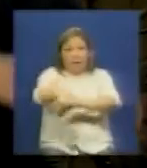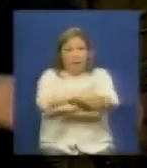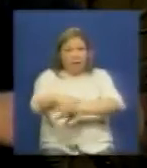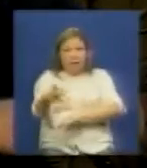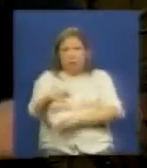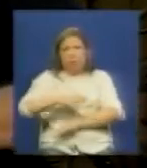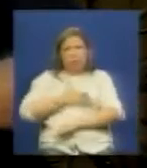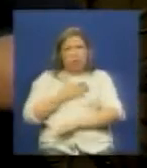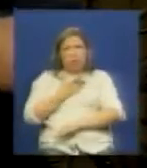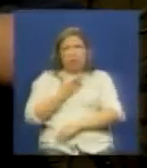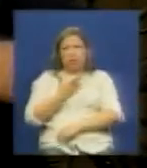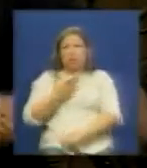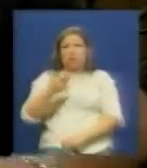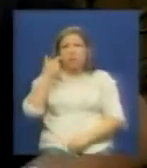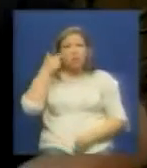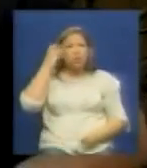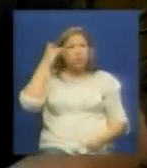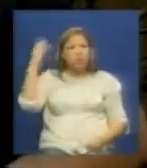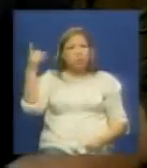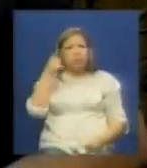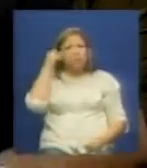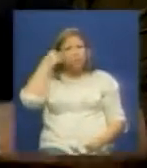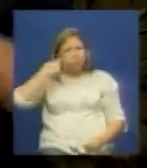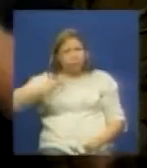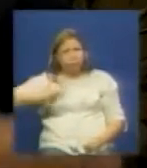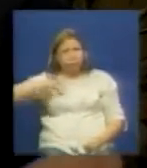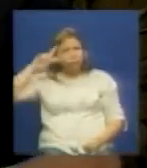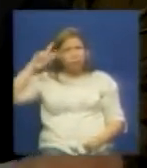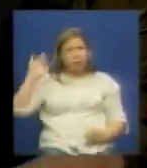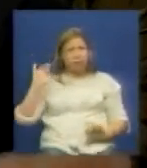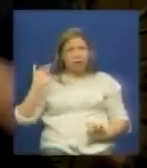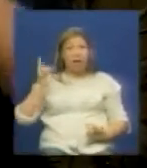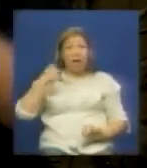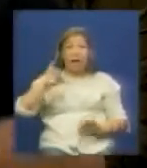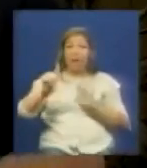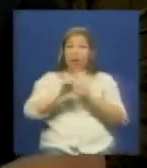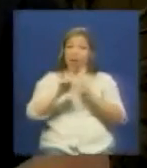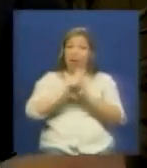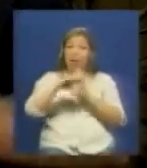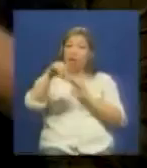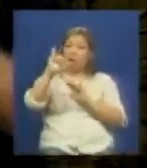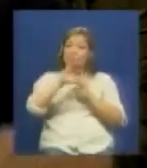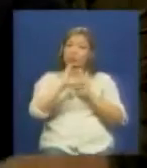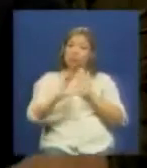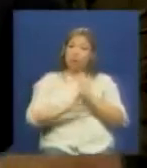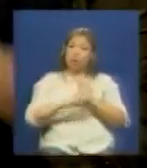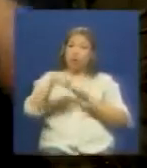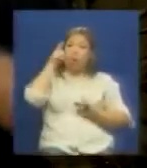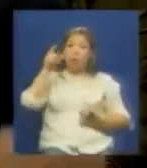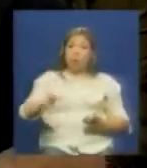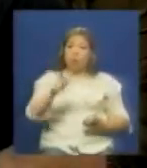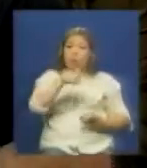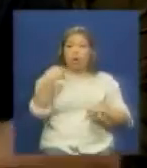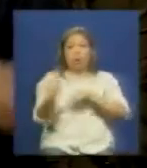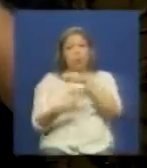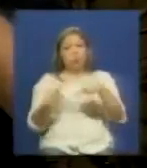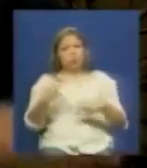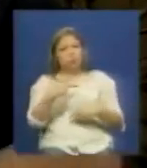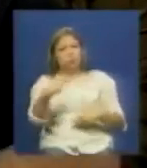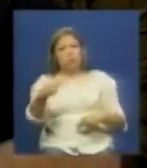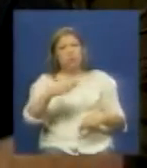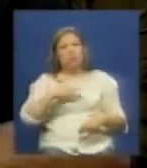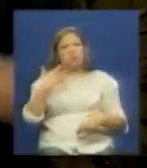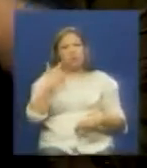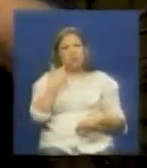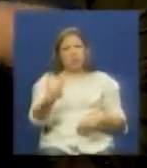señores no se hagan ilusiones falsas hay leyes hay constitución hay pueblo hay revolución y